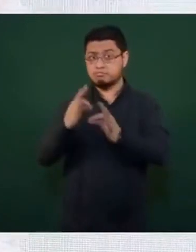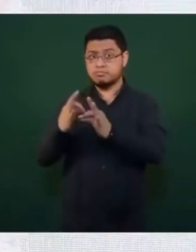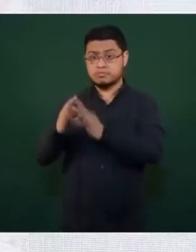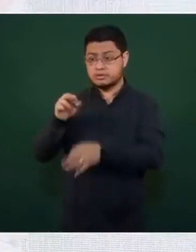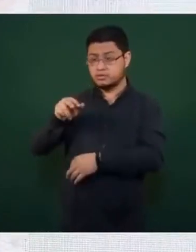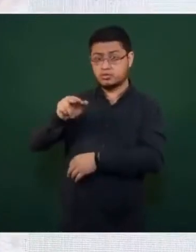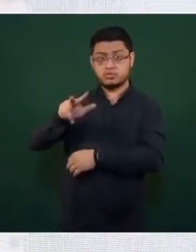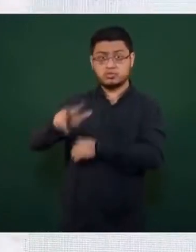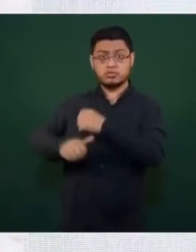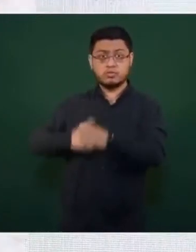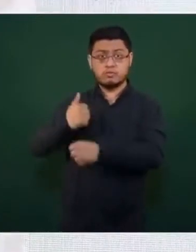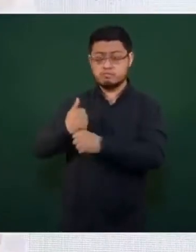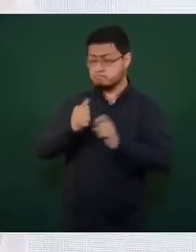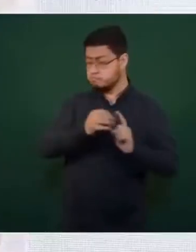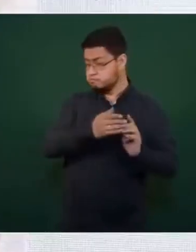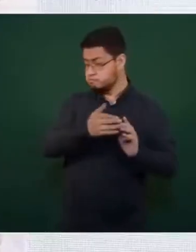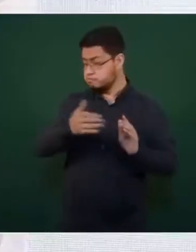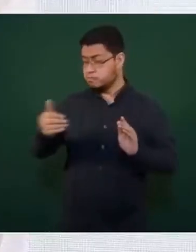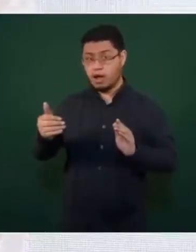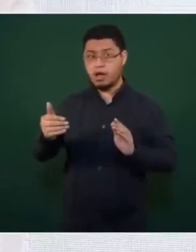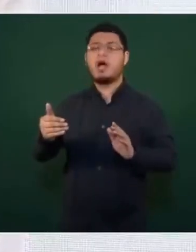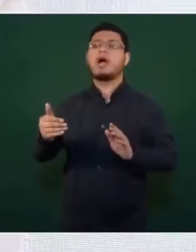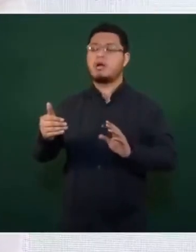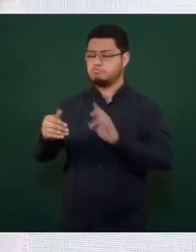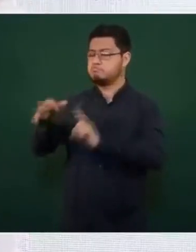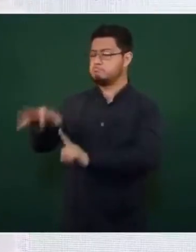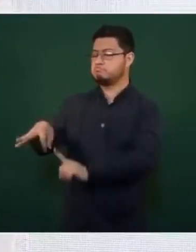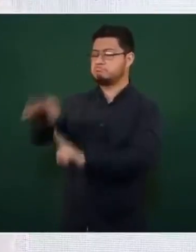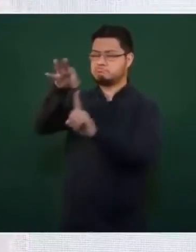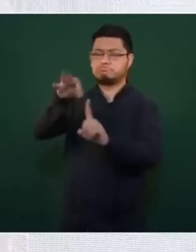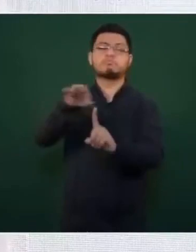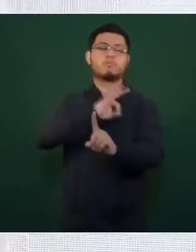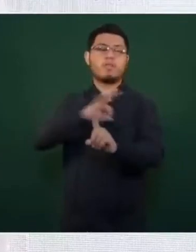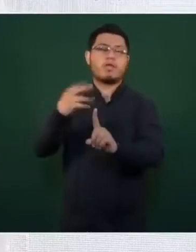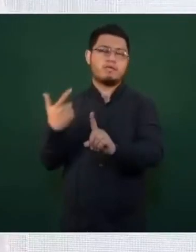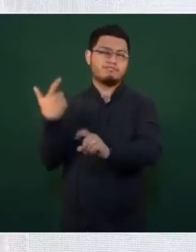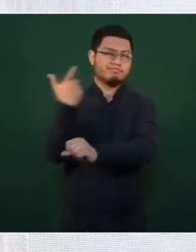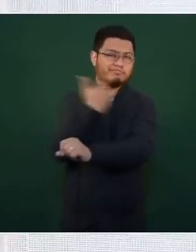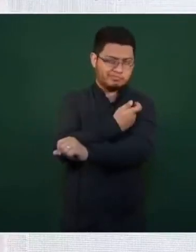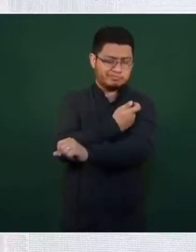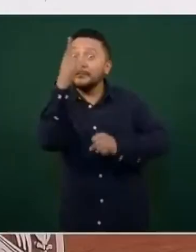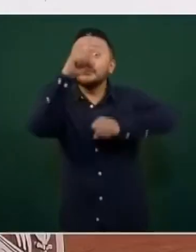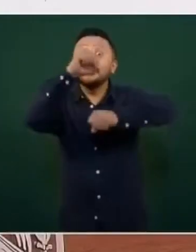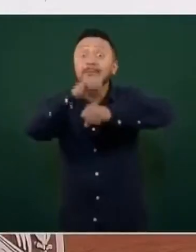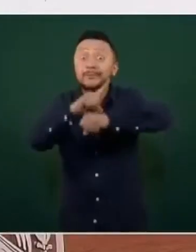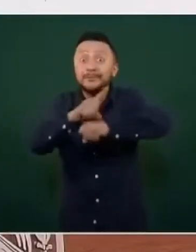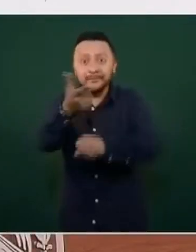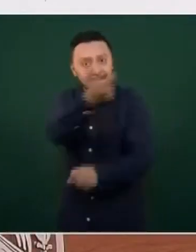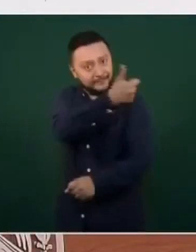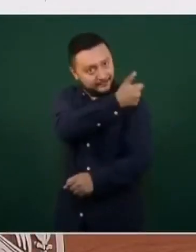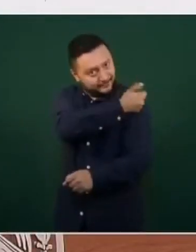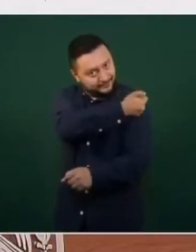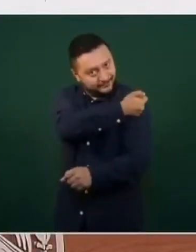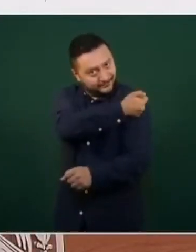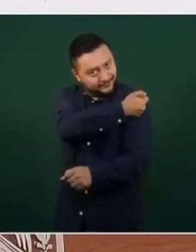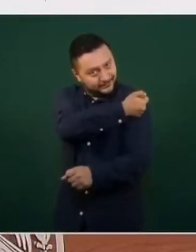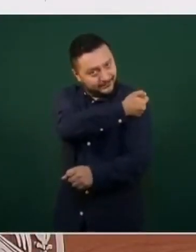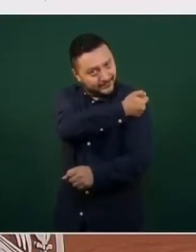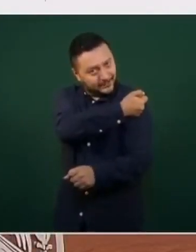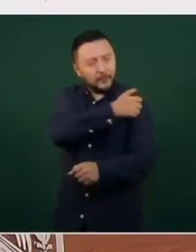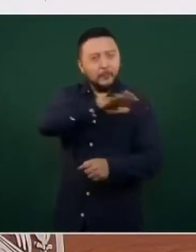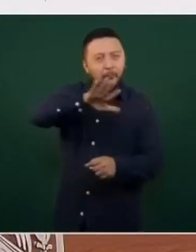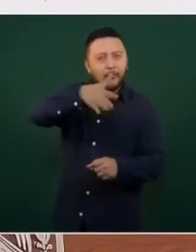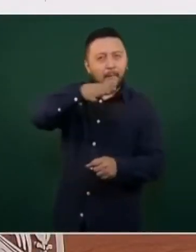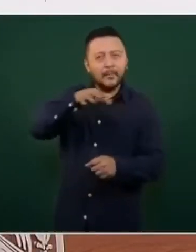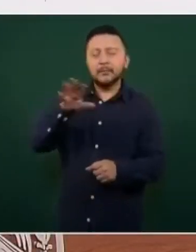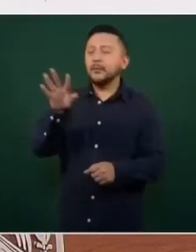años. En cuanto lo cumplan, son elegibles para la vacunación y serán bienvenidas. Por su parte, la jefa de gobierno de la Ciudad